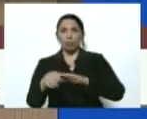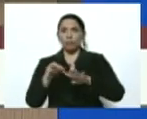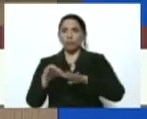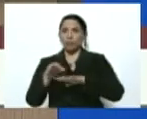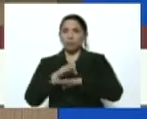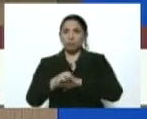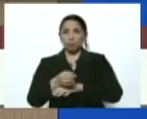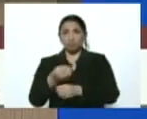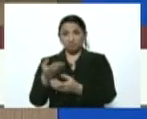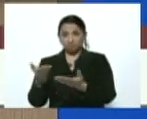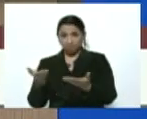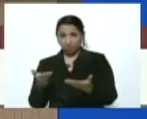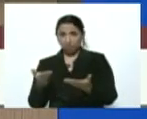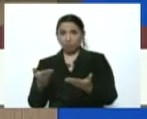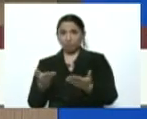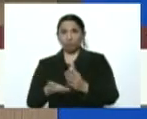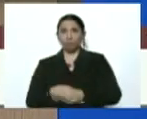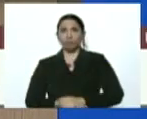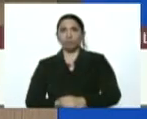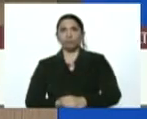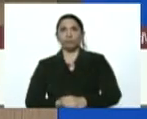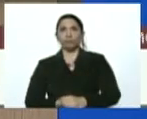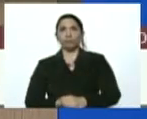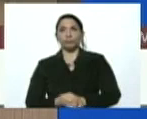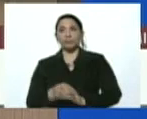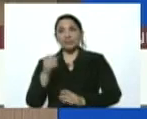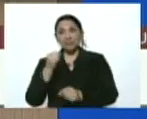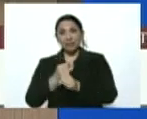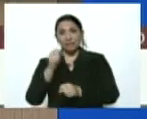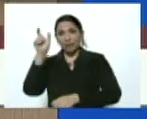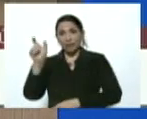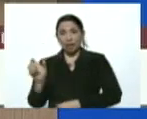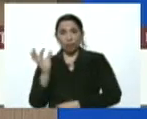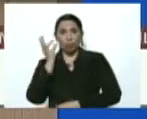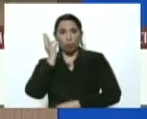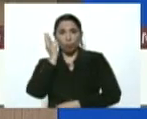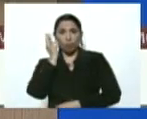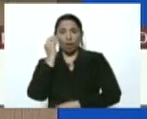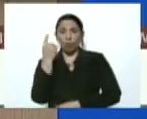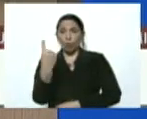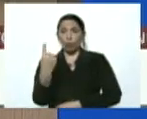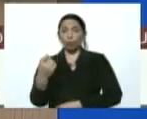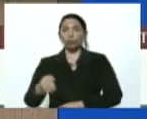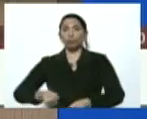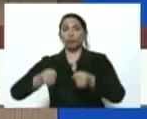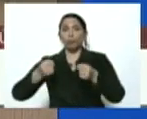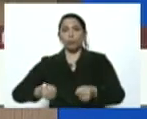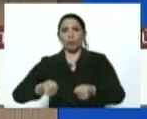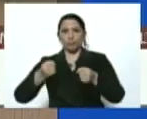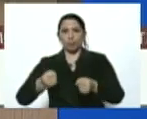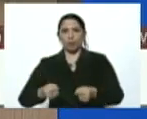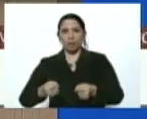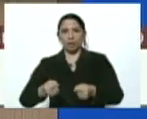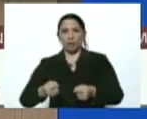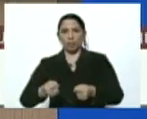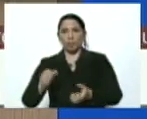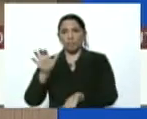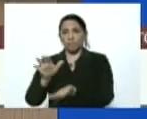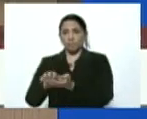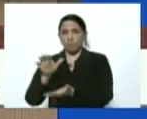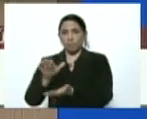una obrera trabajadora de un supermercado en Por la Mar.